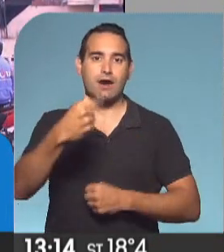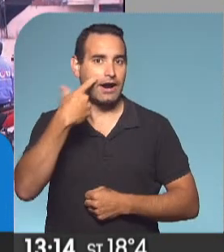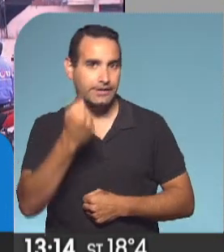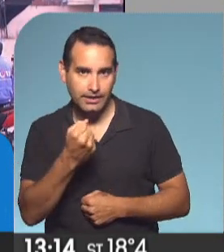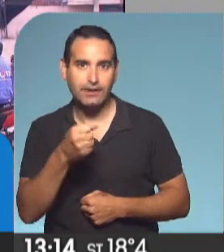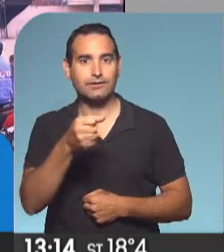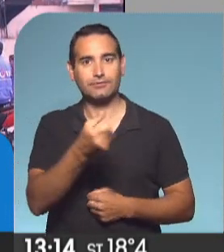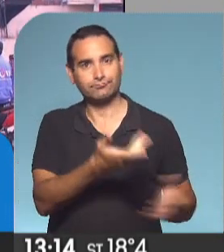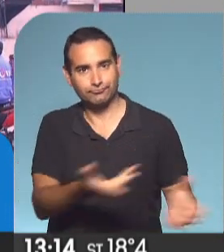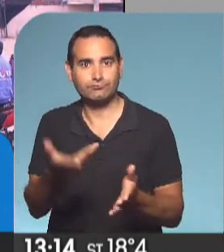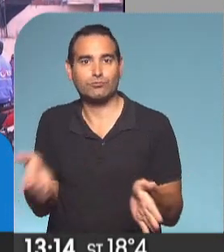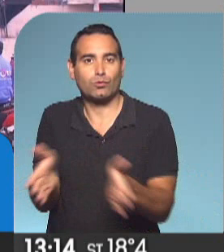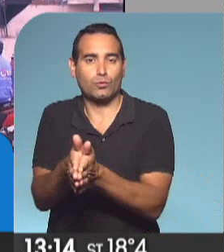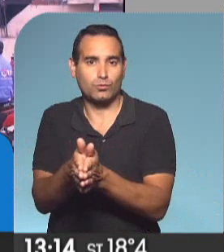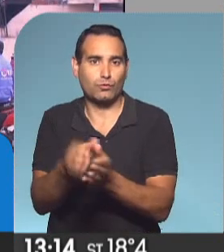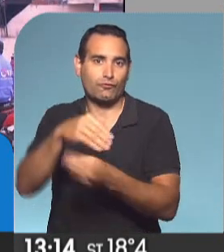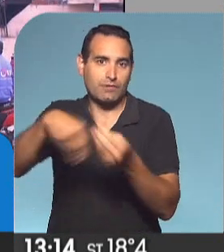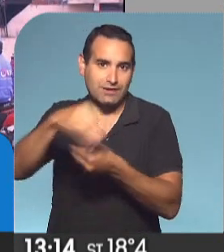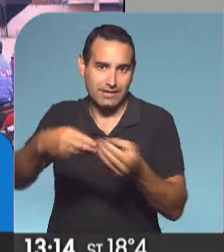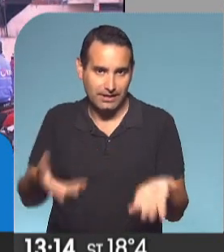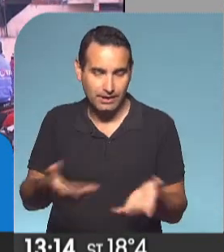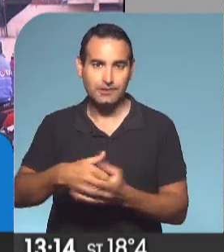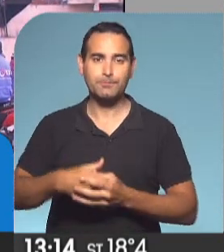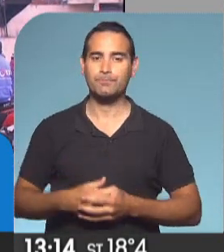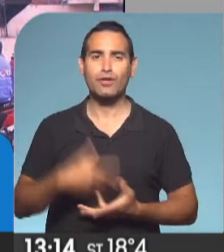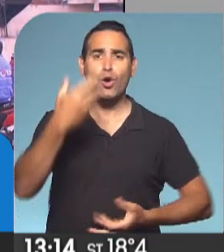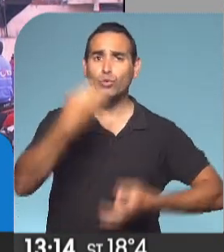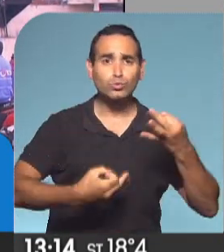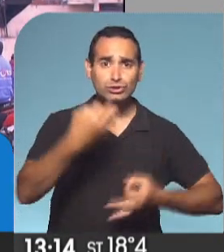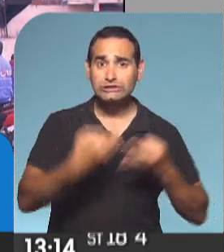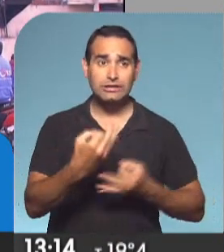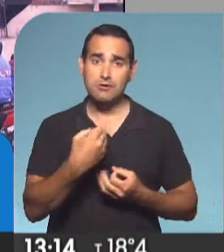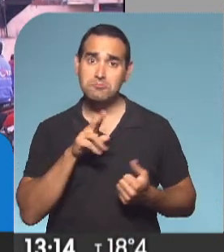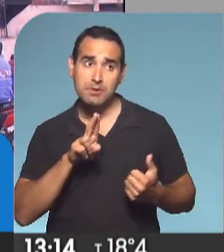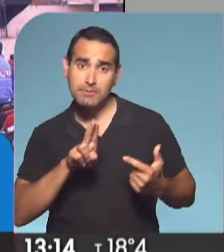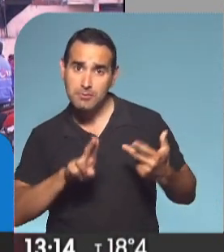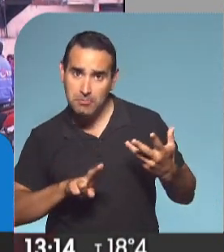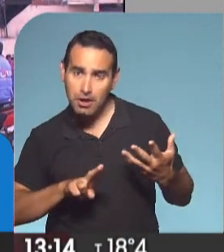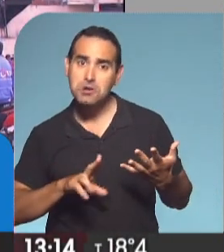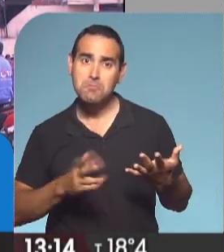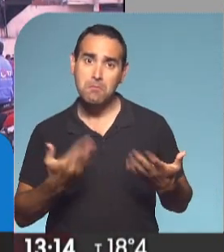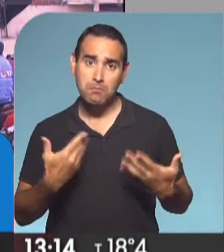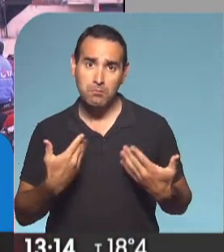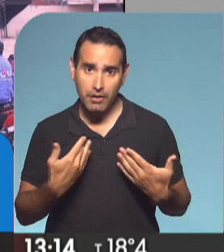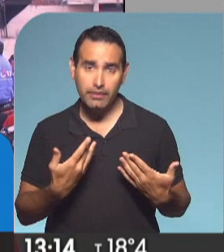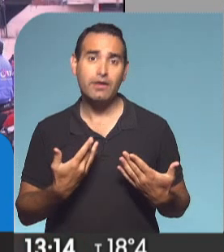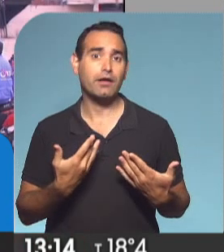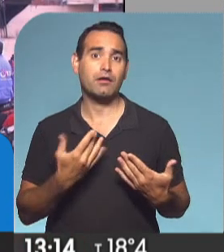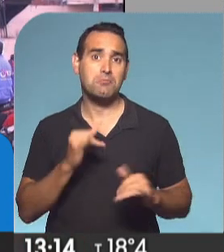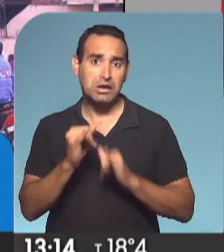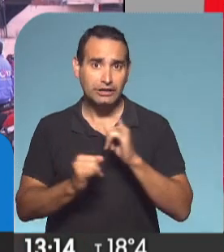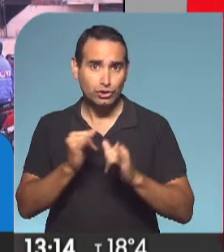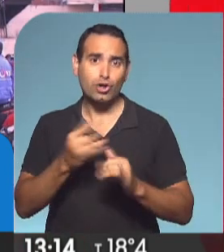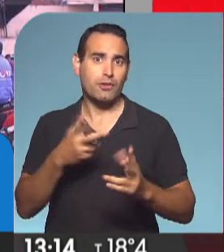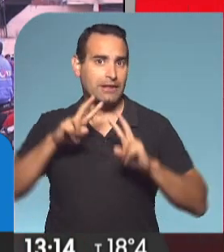traerla junto a su familia. Todo lo que la justicia nos autorice, que no vaya en contra de la